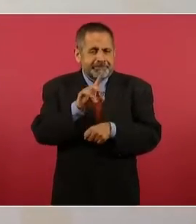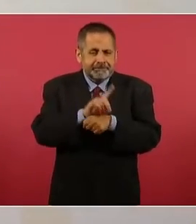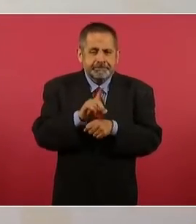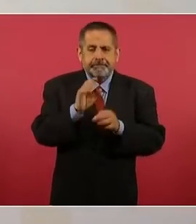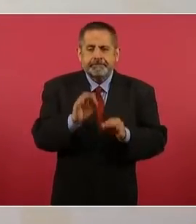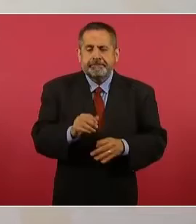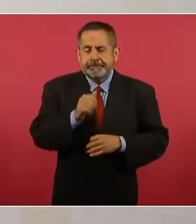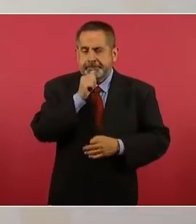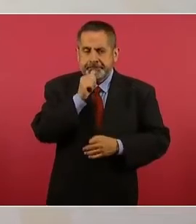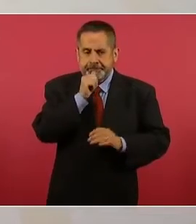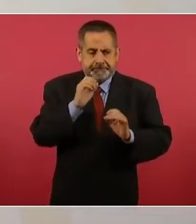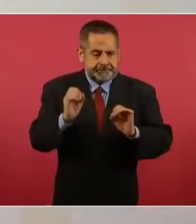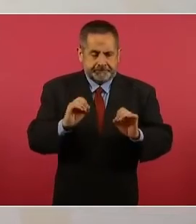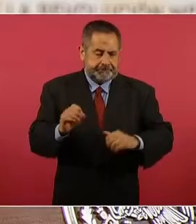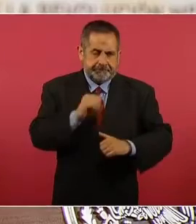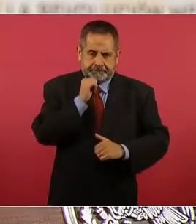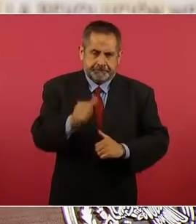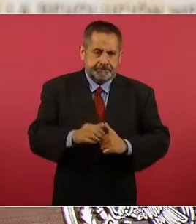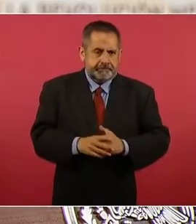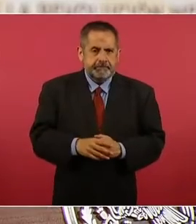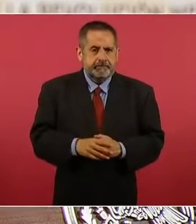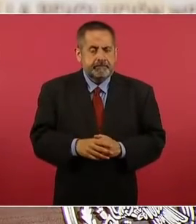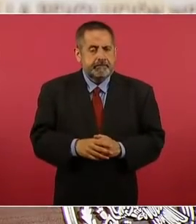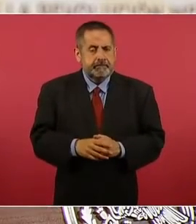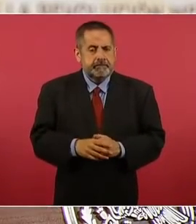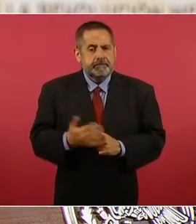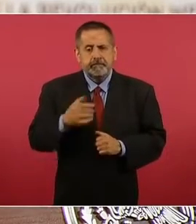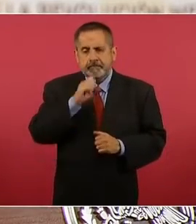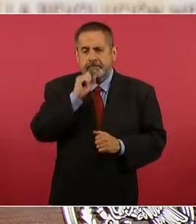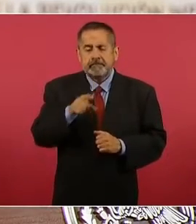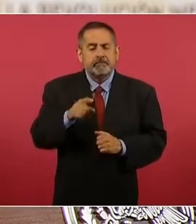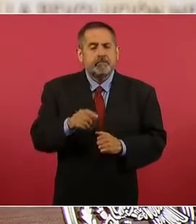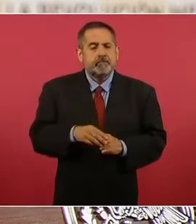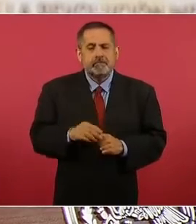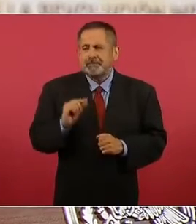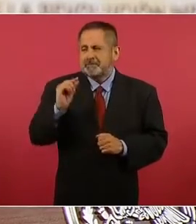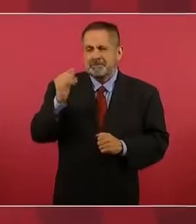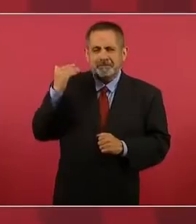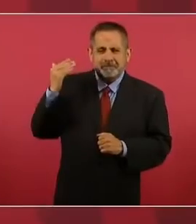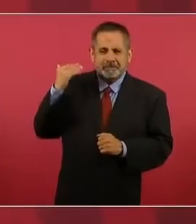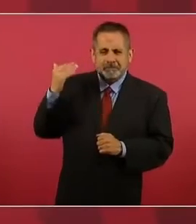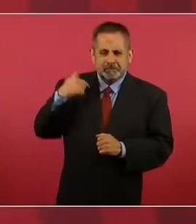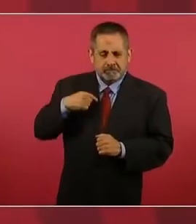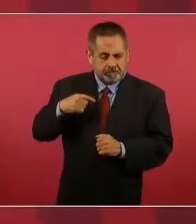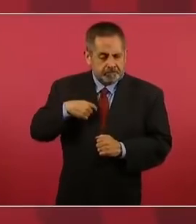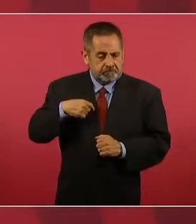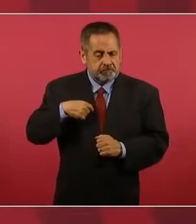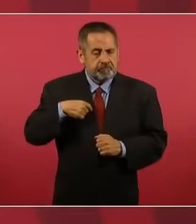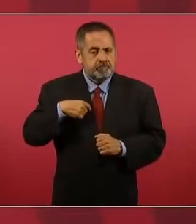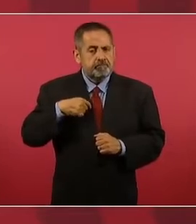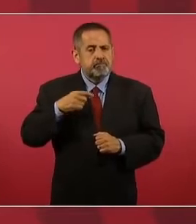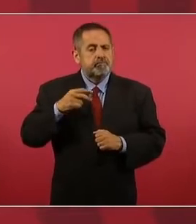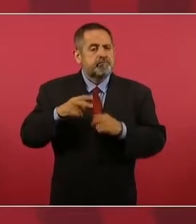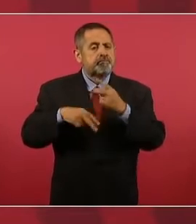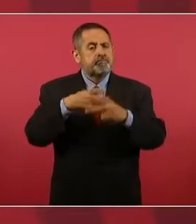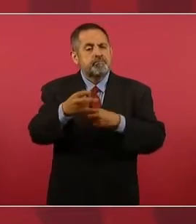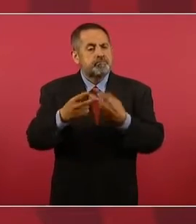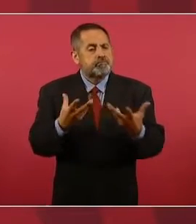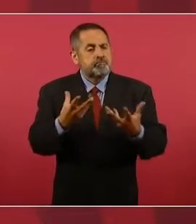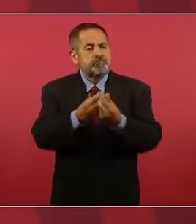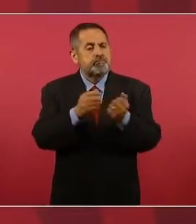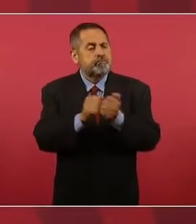en la agenda. Y hace poco estuve con los